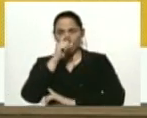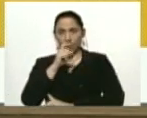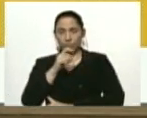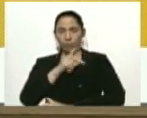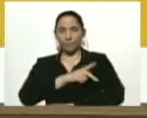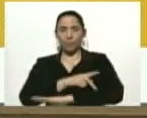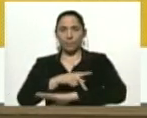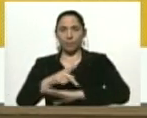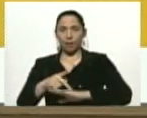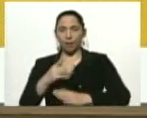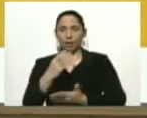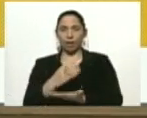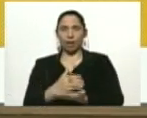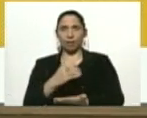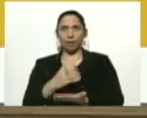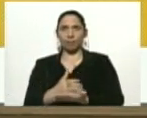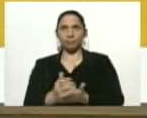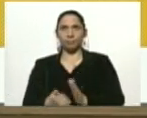parroquia Katia.